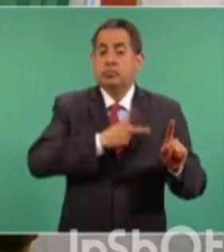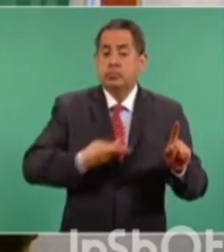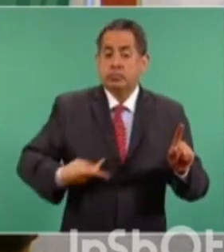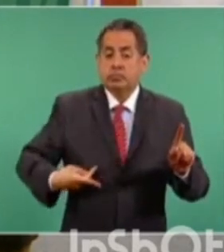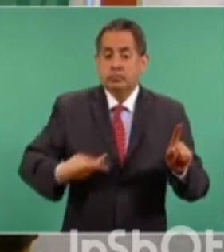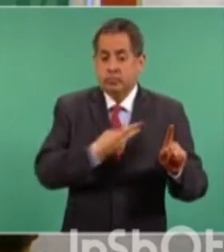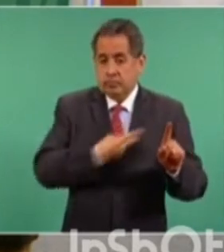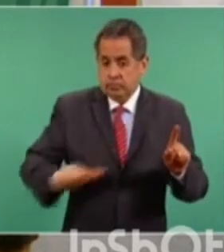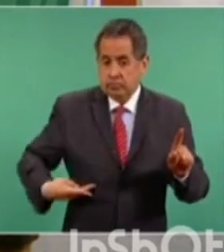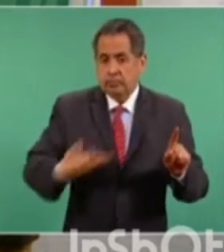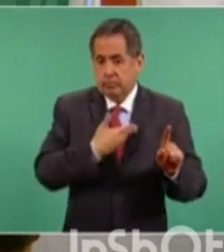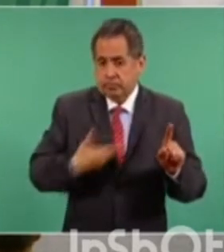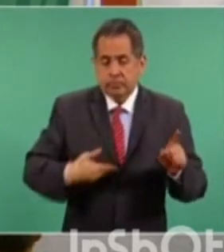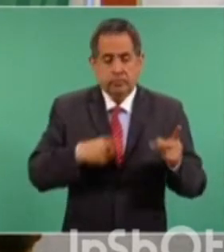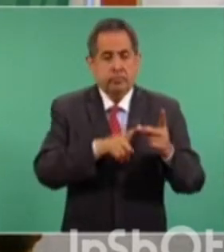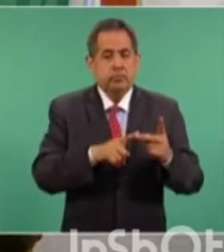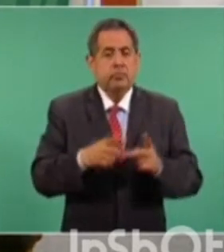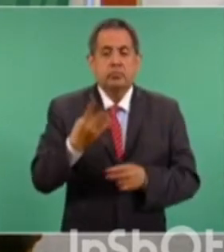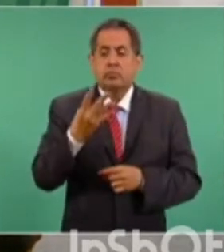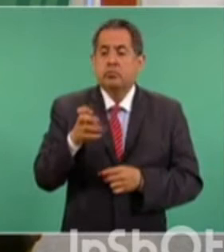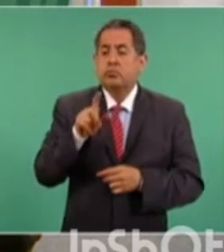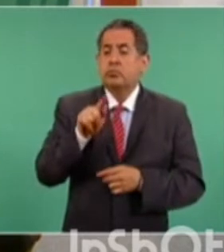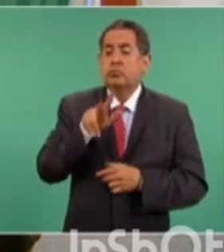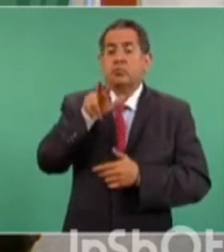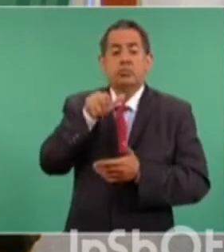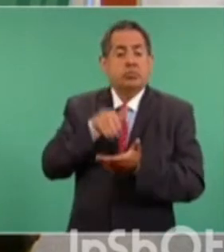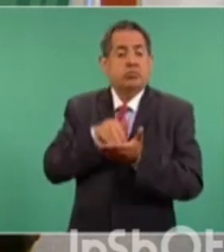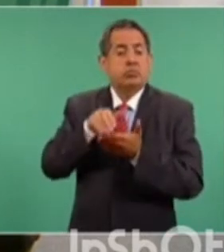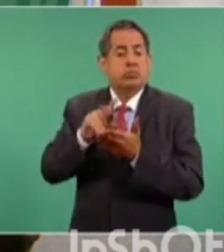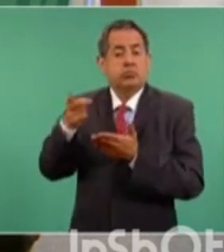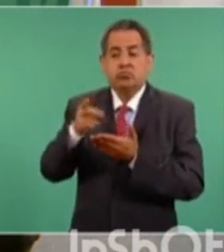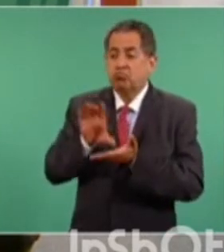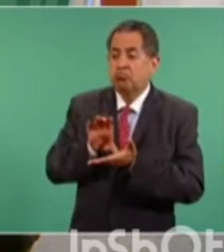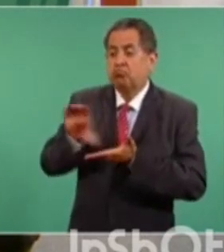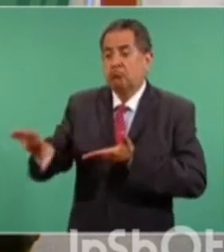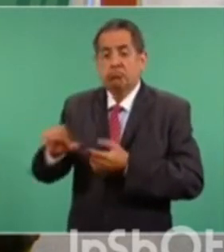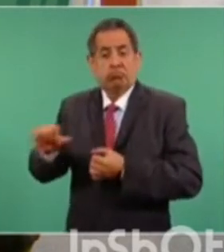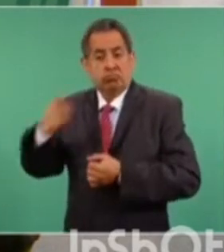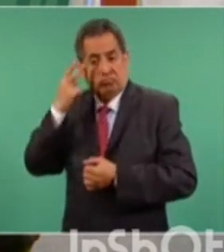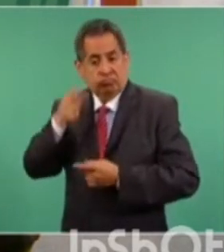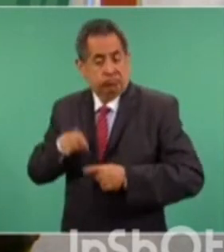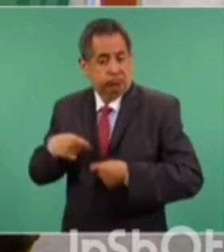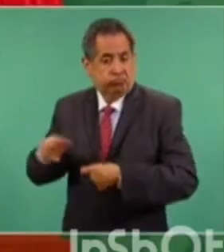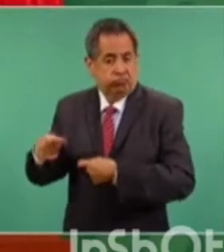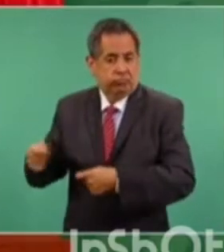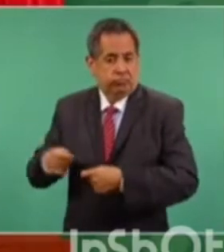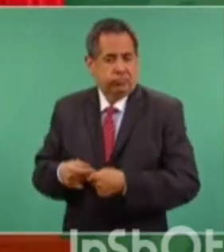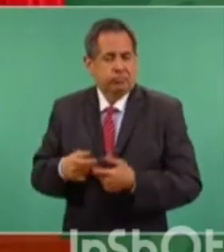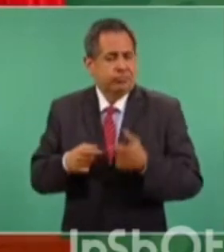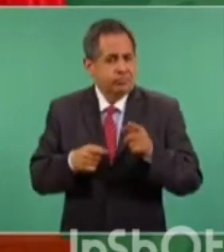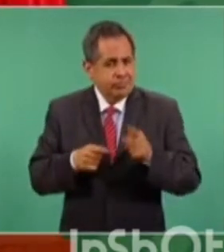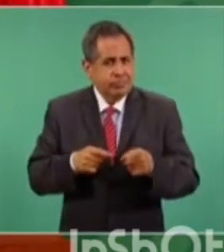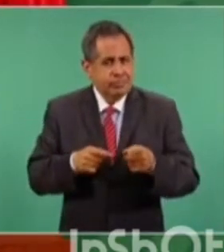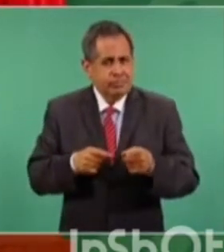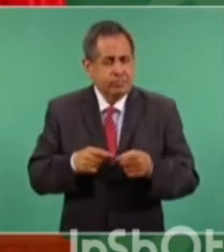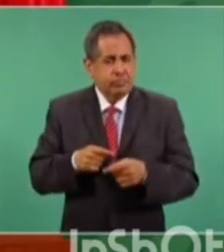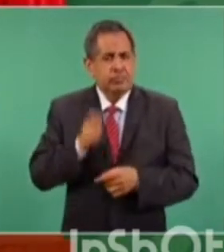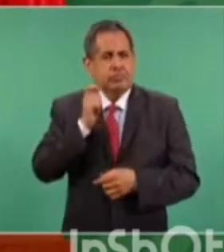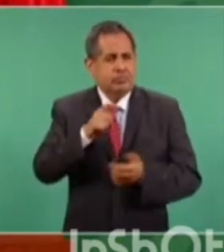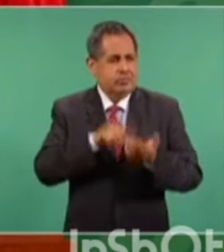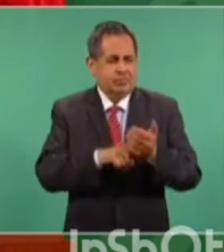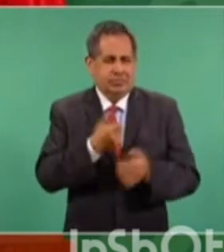Es de 478 millones de dólares, esto además de ser muy poco,